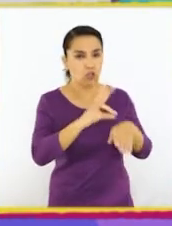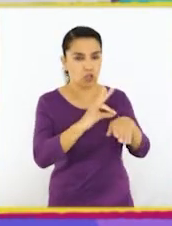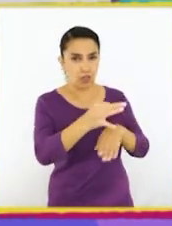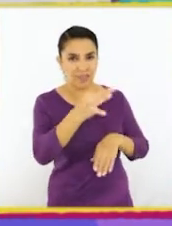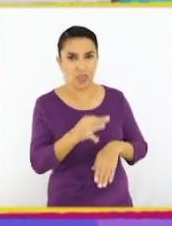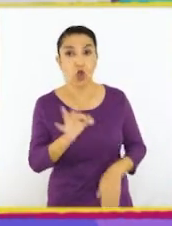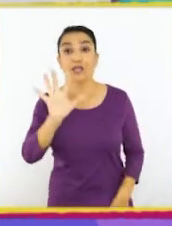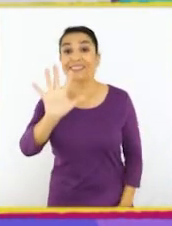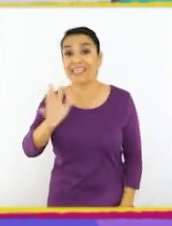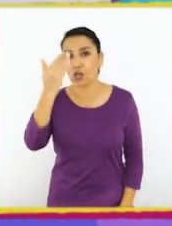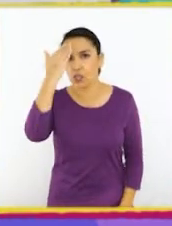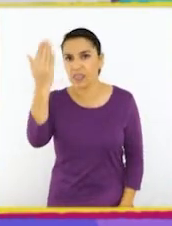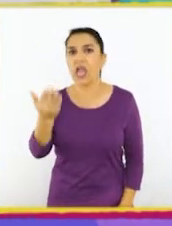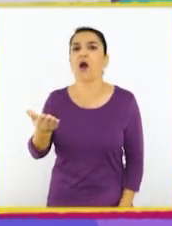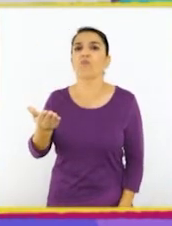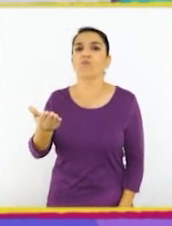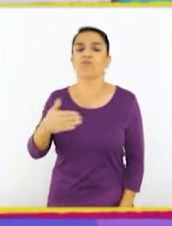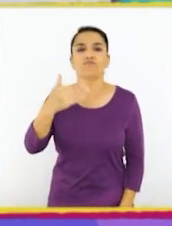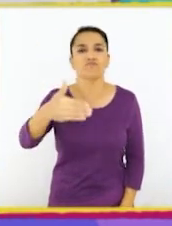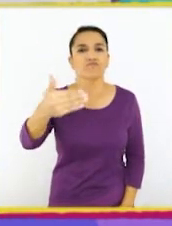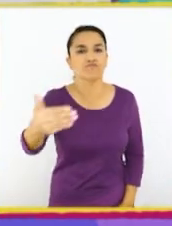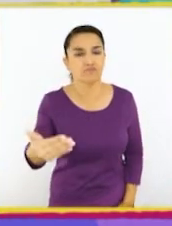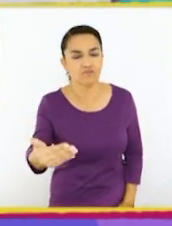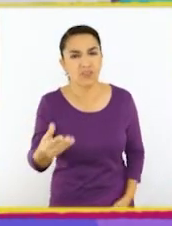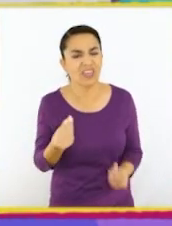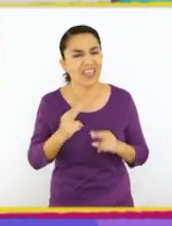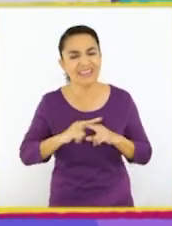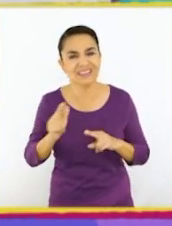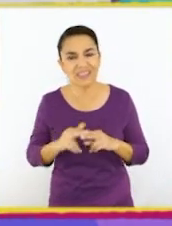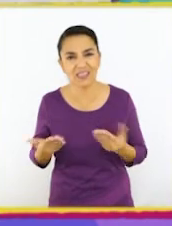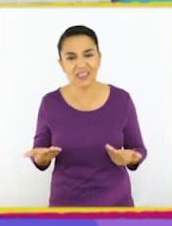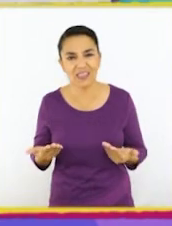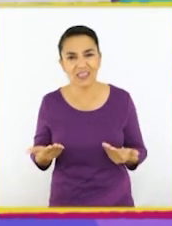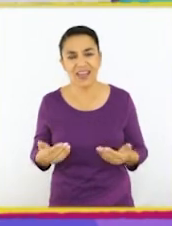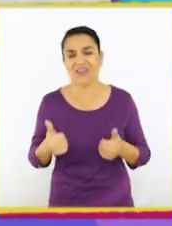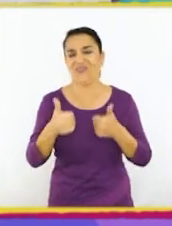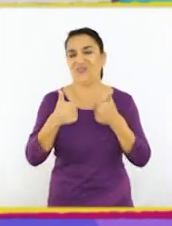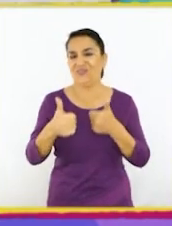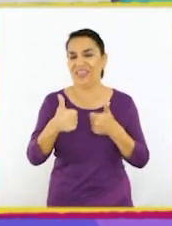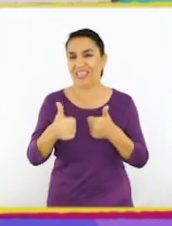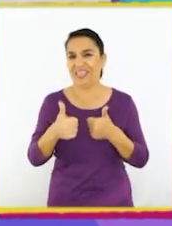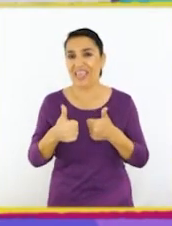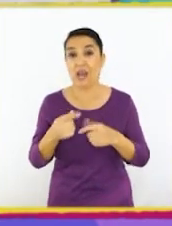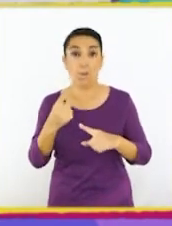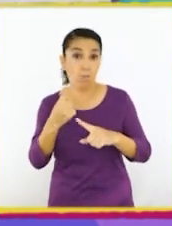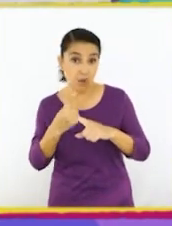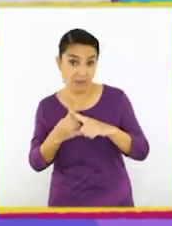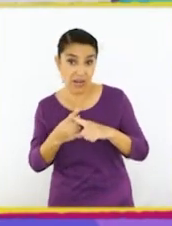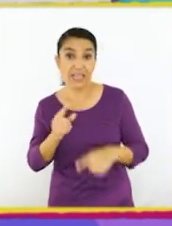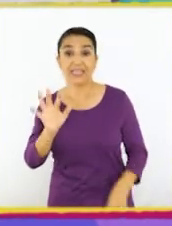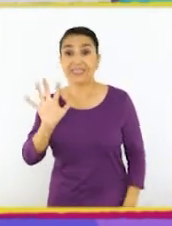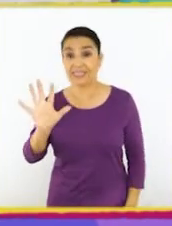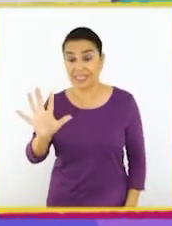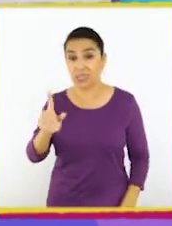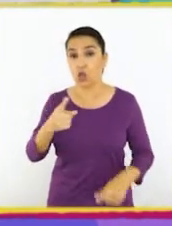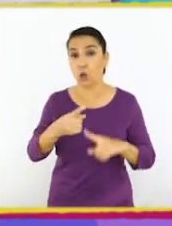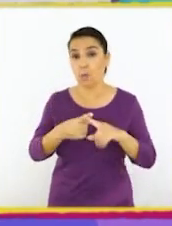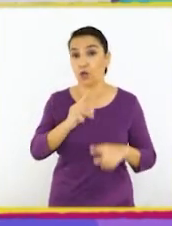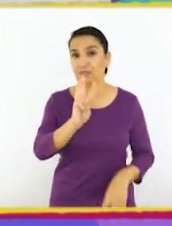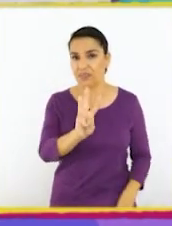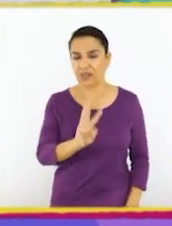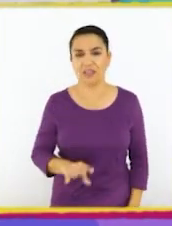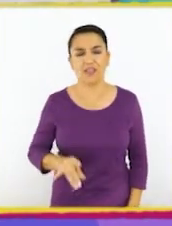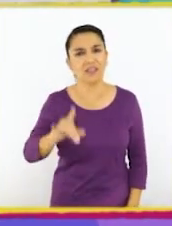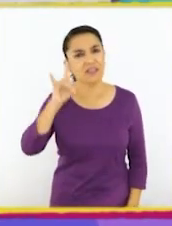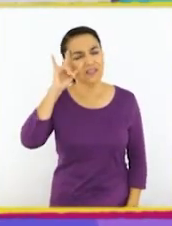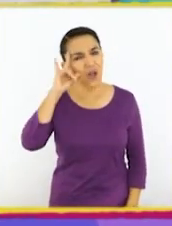dijo que eso era por 5 días. Entonces, ¿qué tenemos que hacer? ¡Ah! Muy bien, multiplicar 5 por 3.